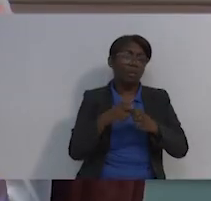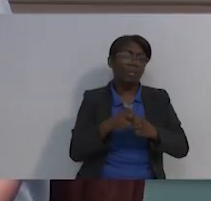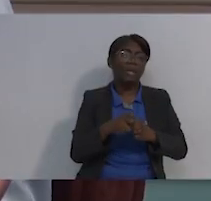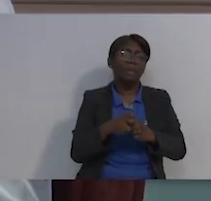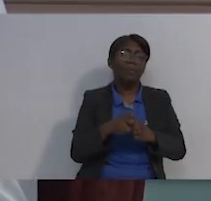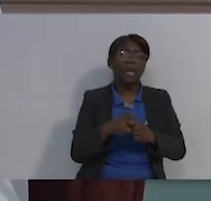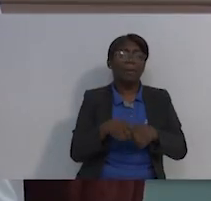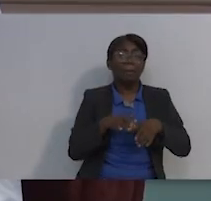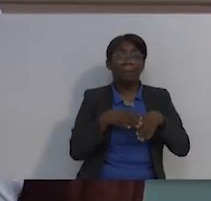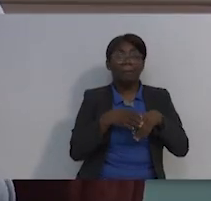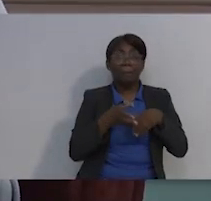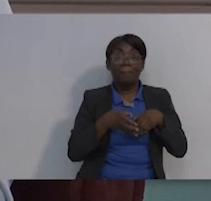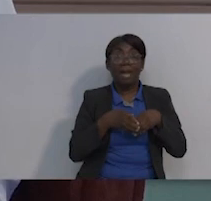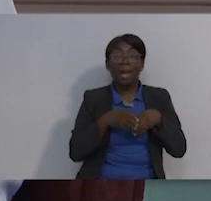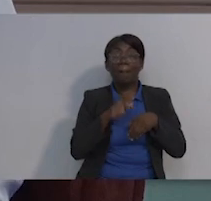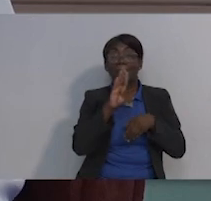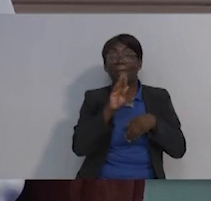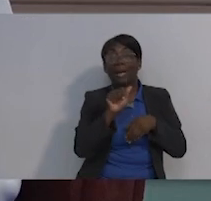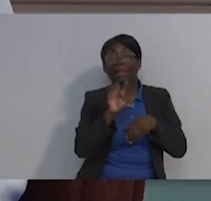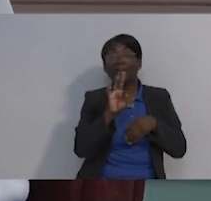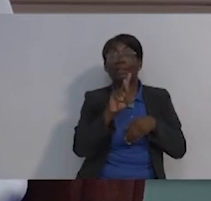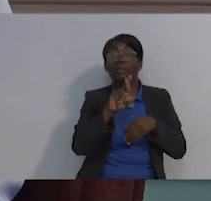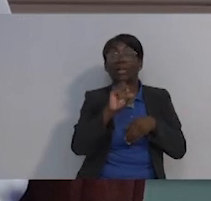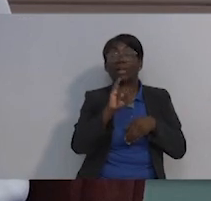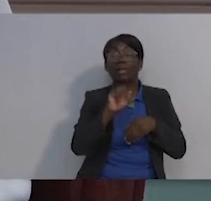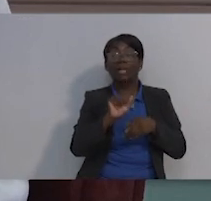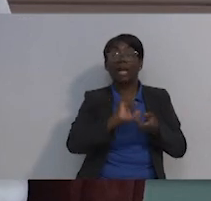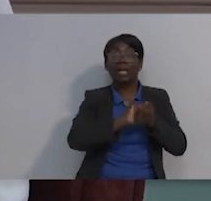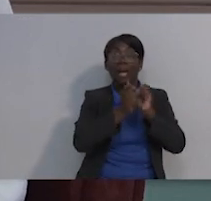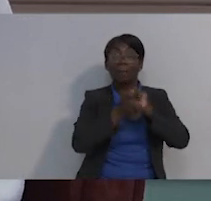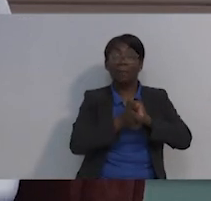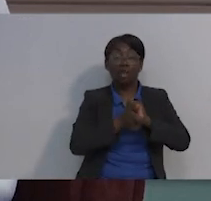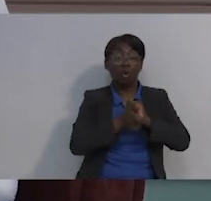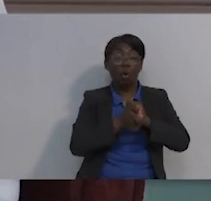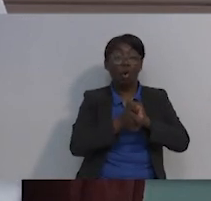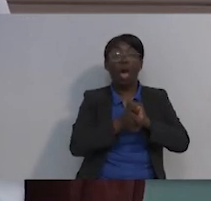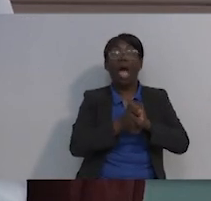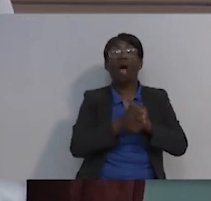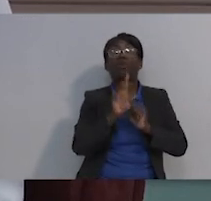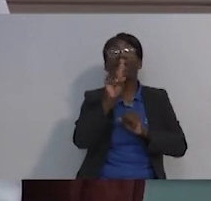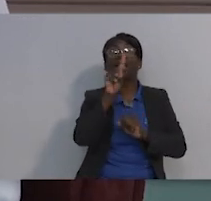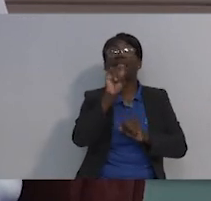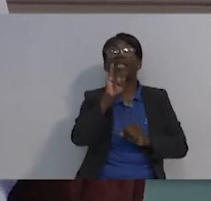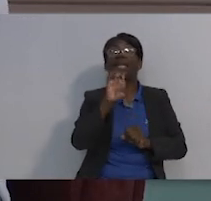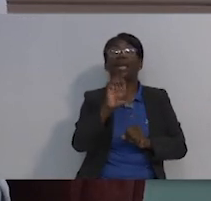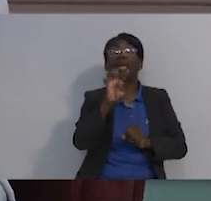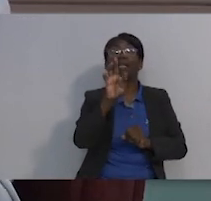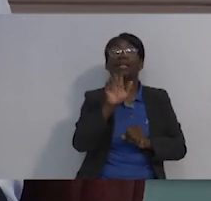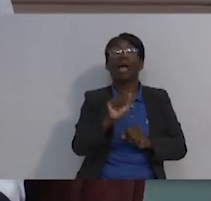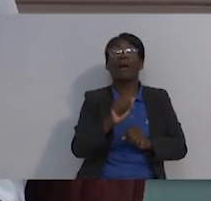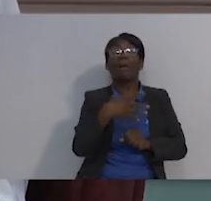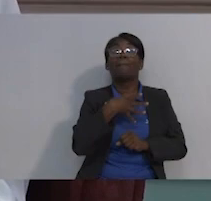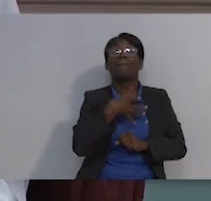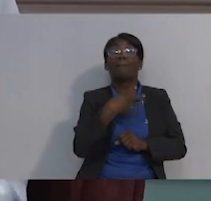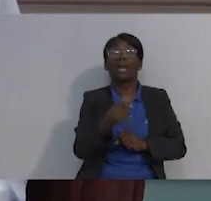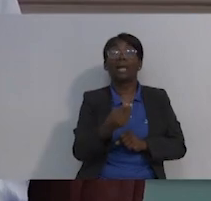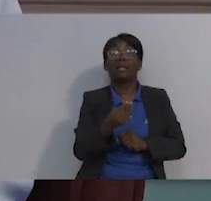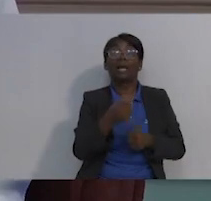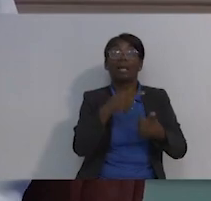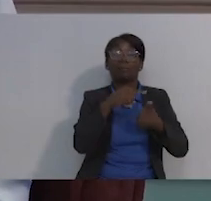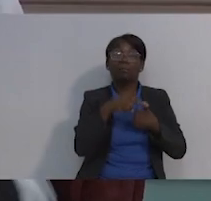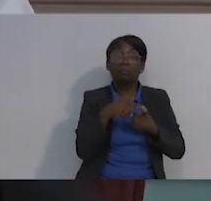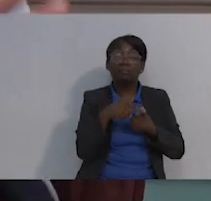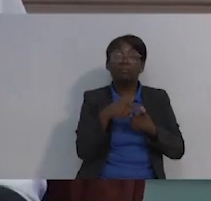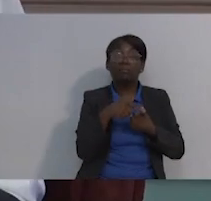blanca, donde añadí a mi dieta diaria, papa, toda clase de tubérculos, el